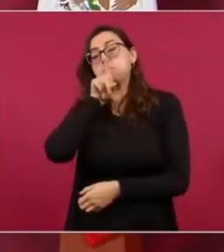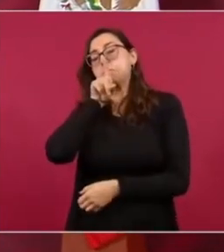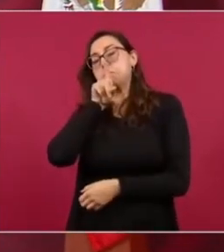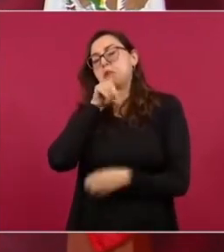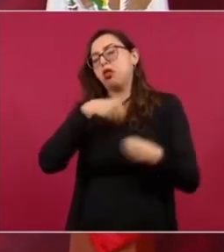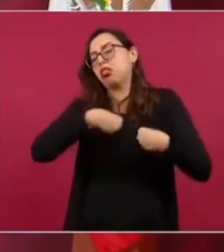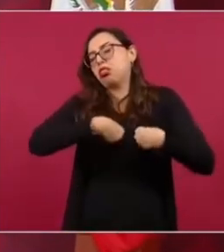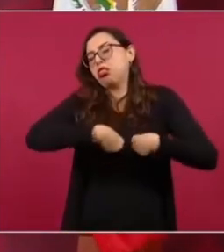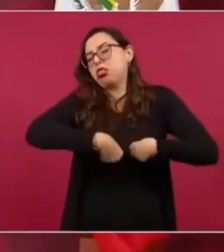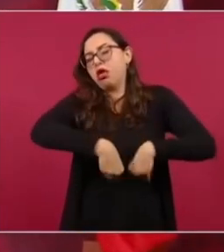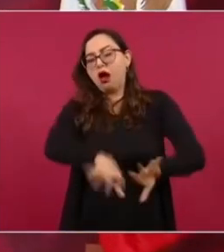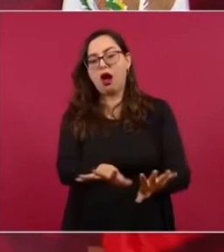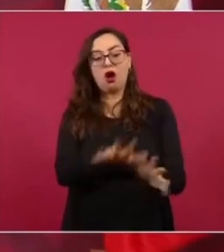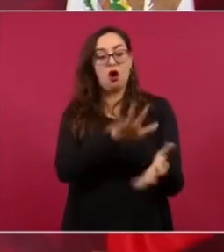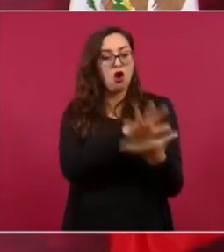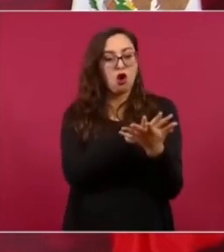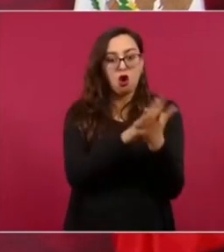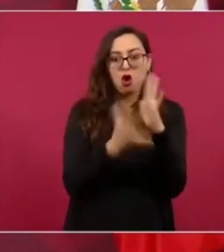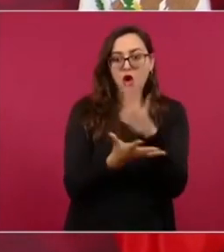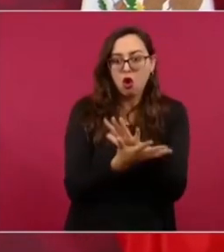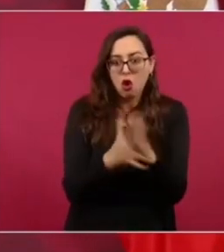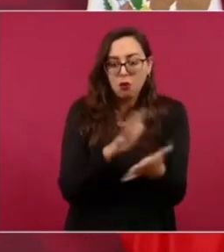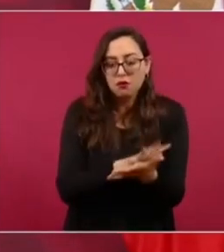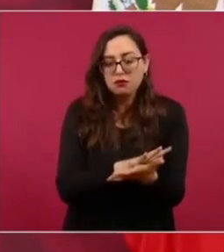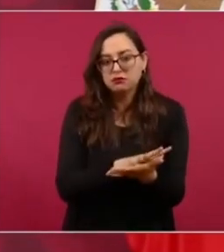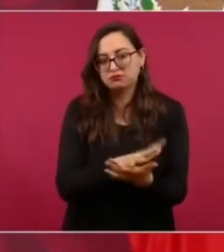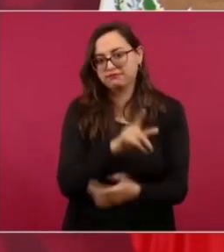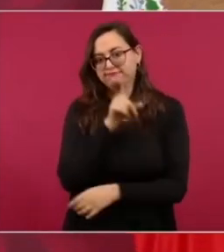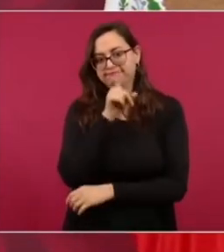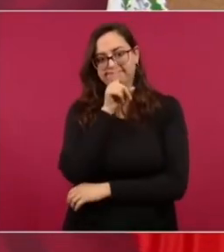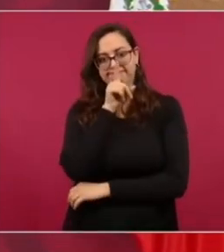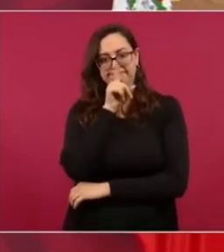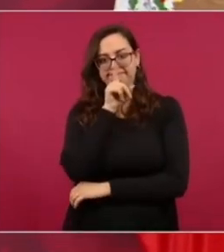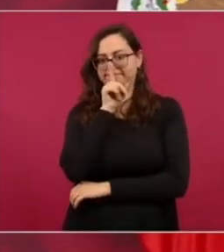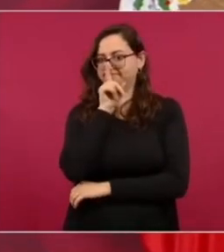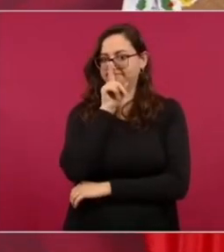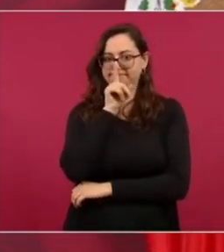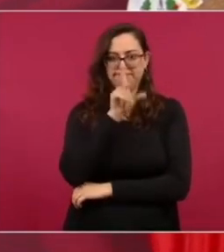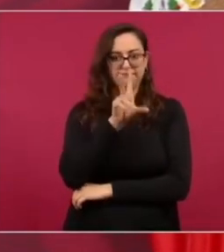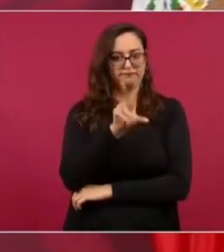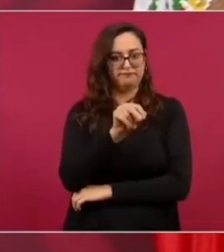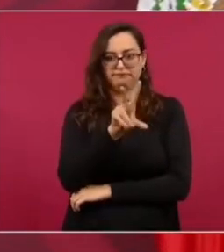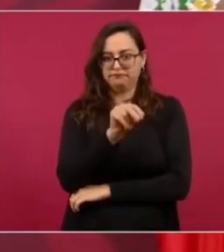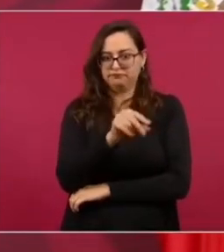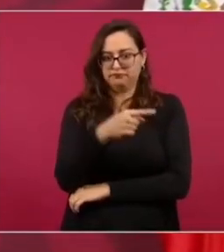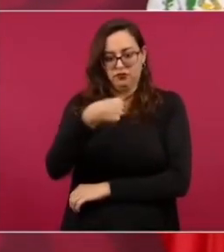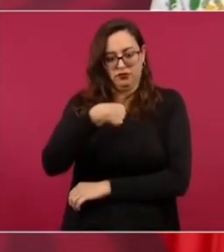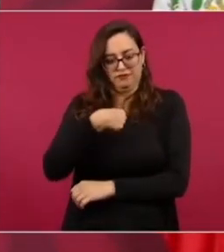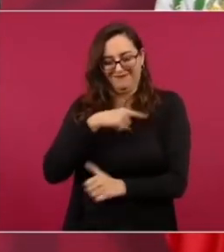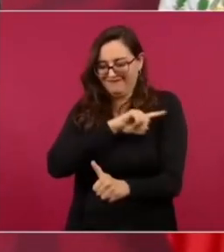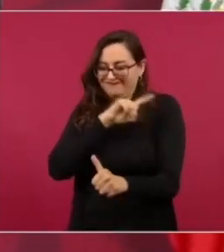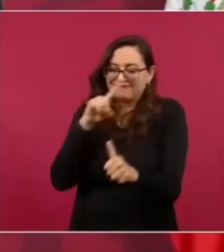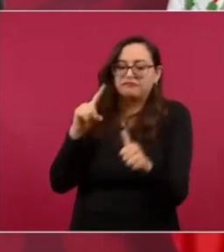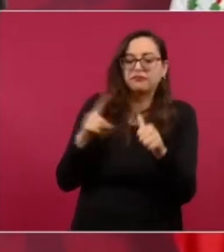de prácticas y de actitudes antidemocráticas